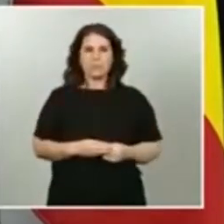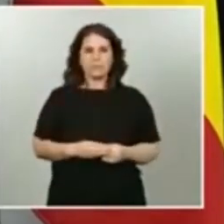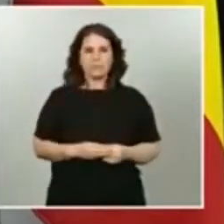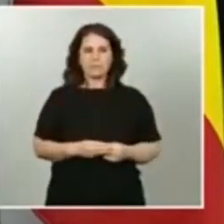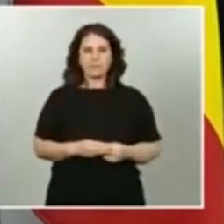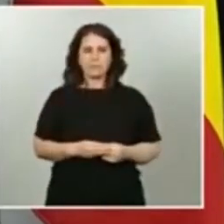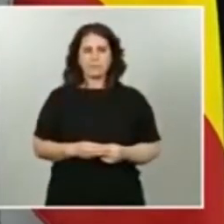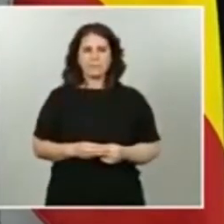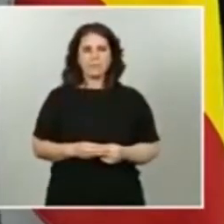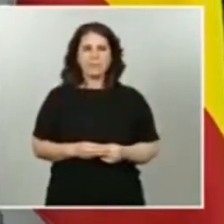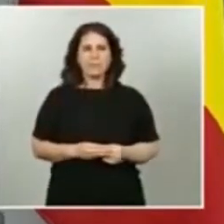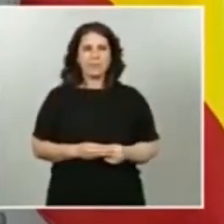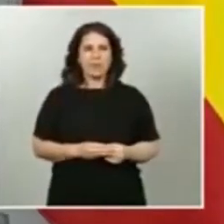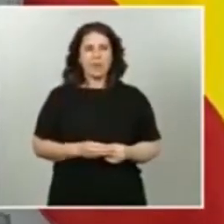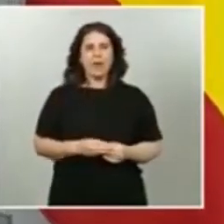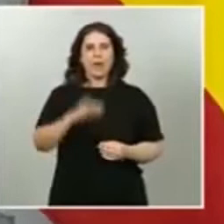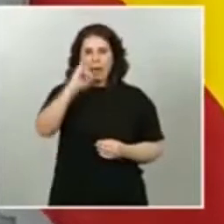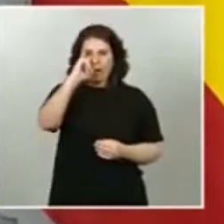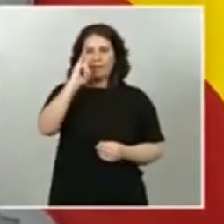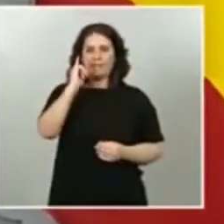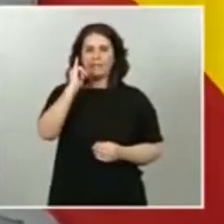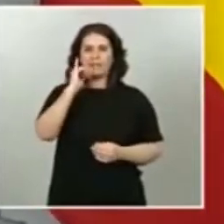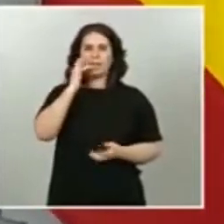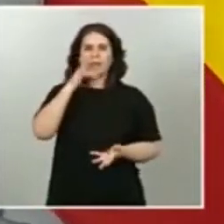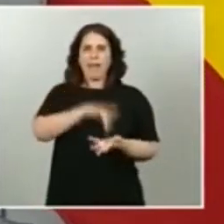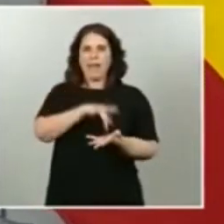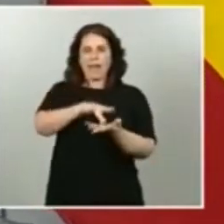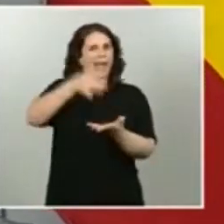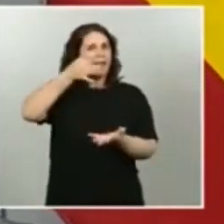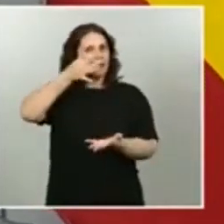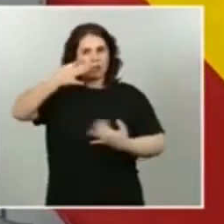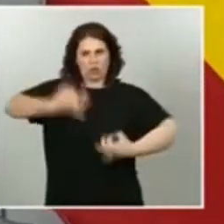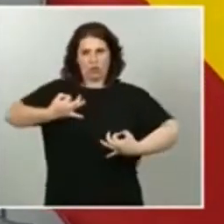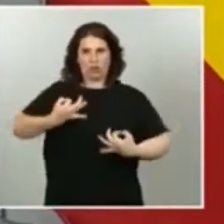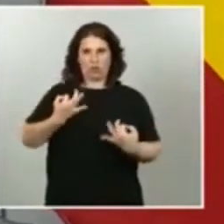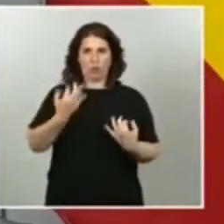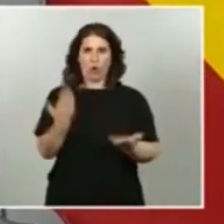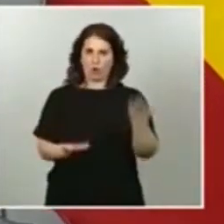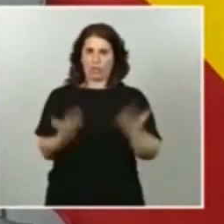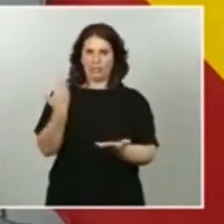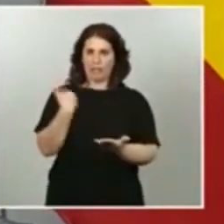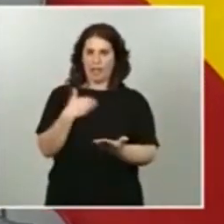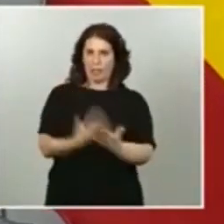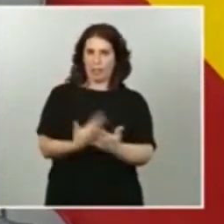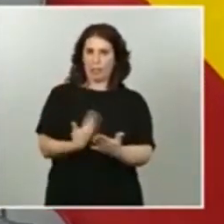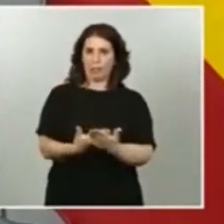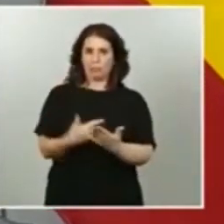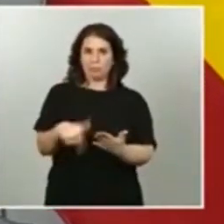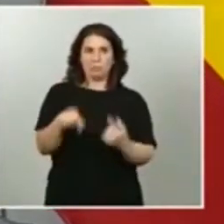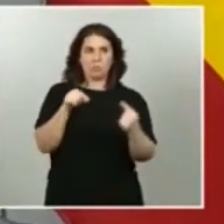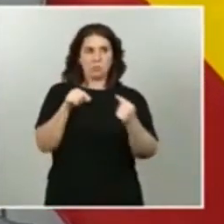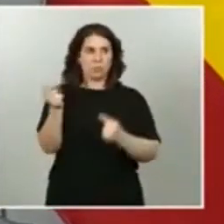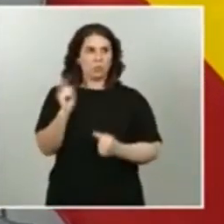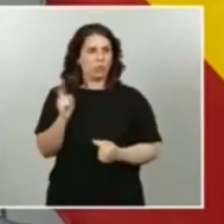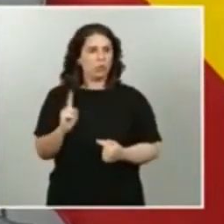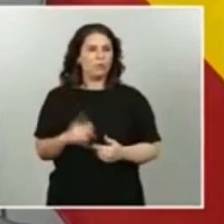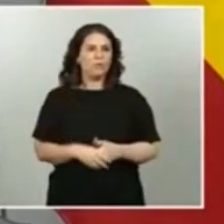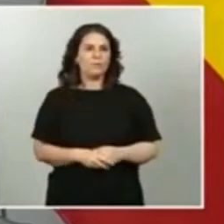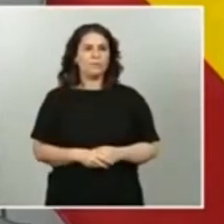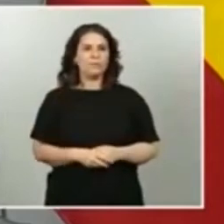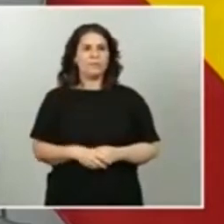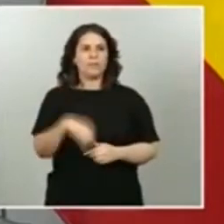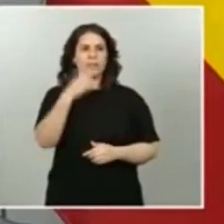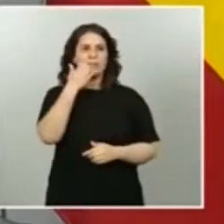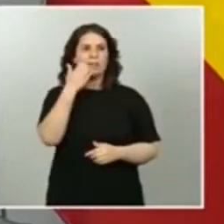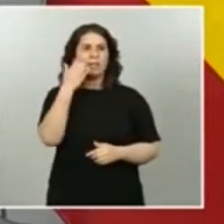contrastados y que no admiten discusión en este momento. Y es que a Dinabús Alejandra roban el teléfono móvil a